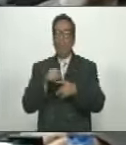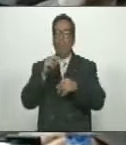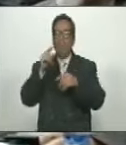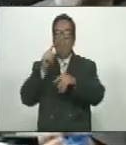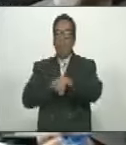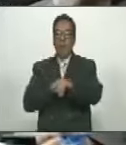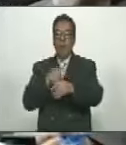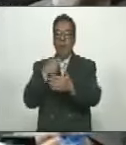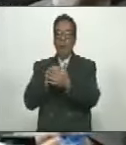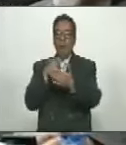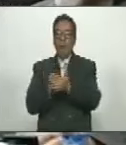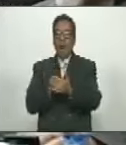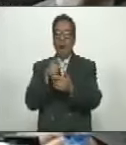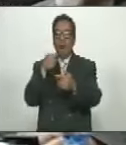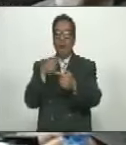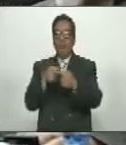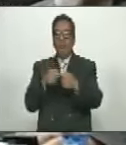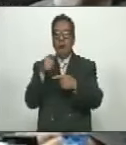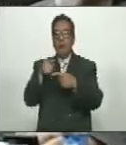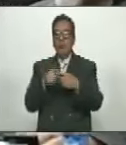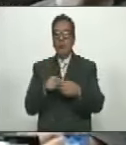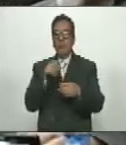Descontado Su Salario Las Cotizaciones Los Empleadores Y Las